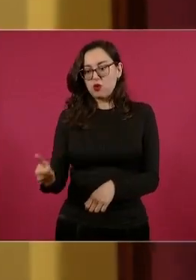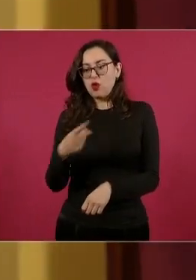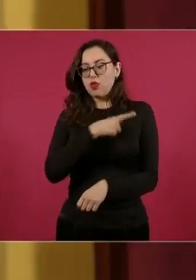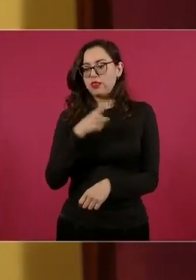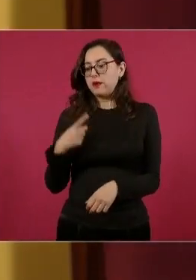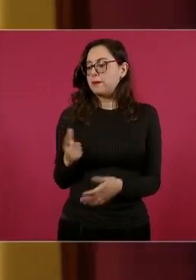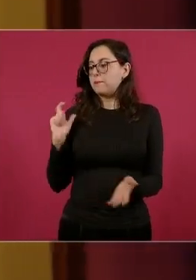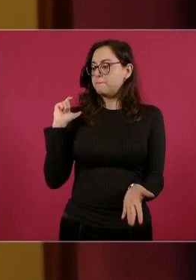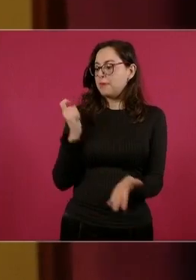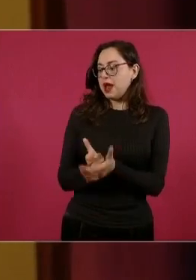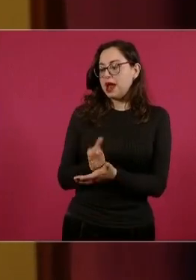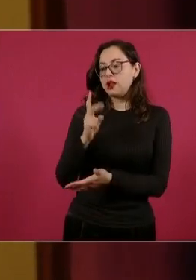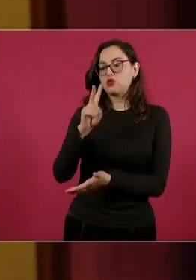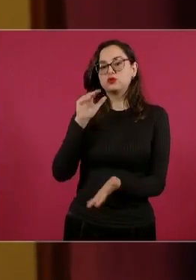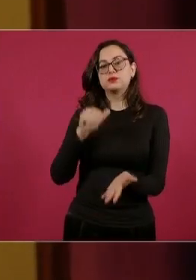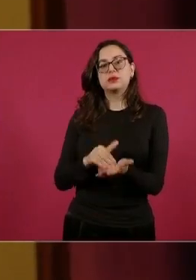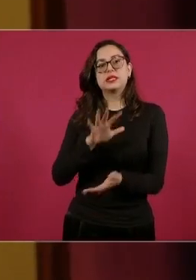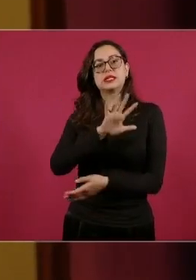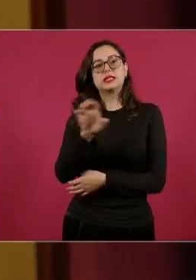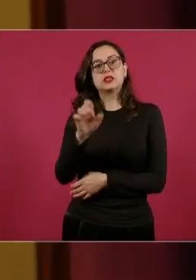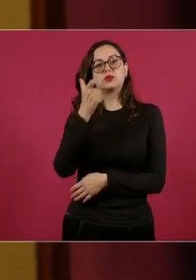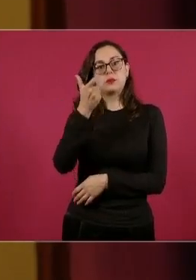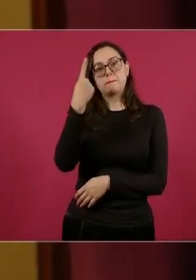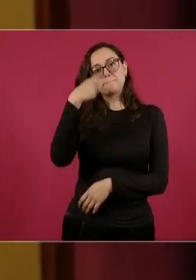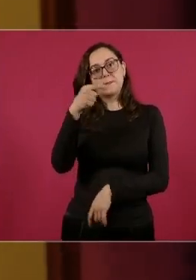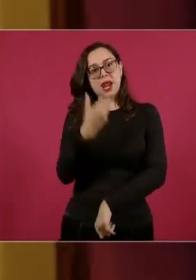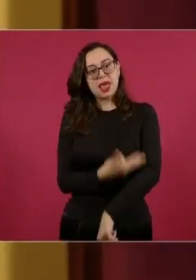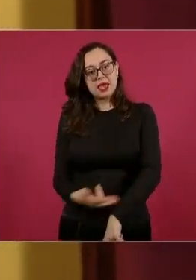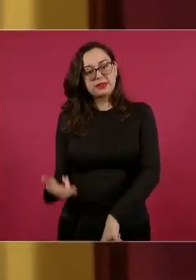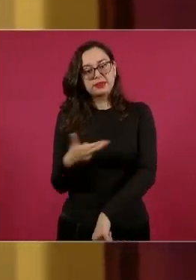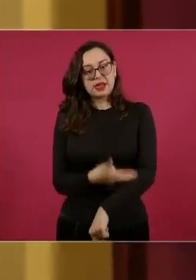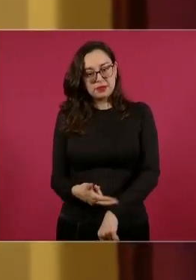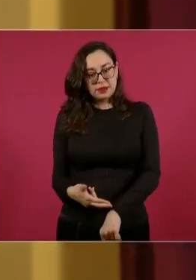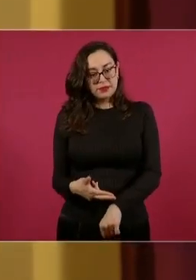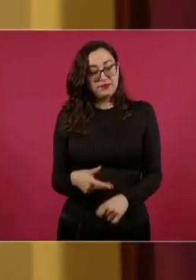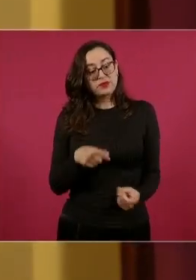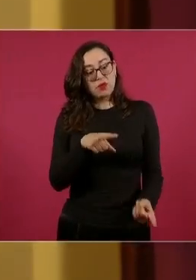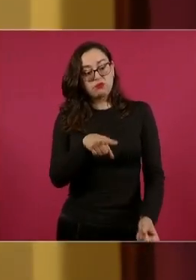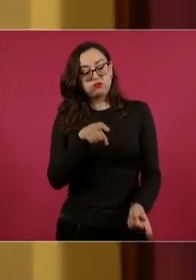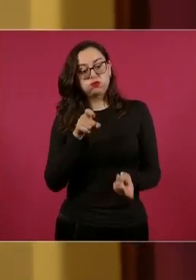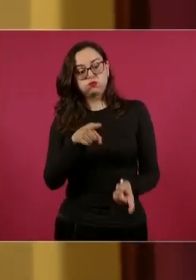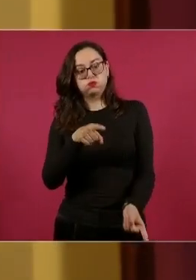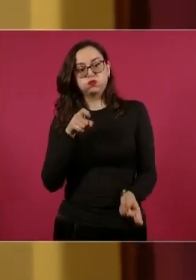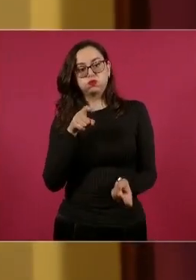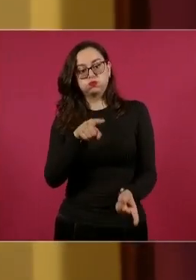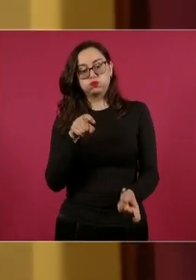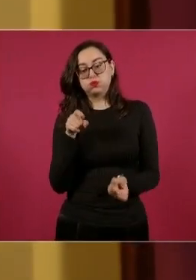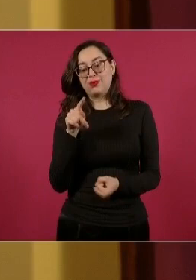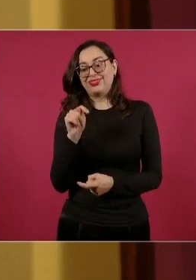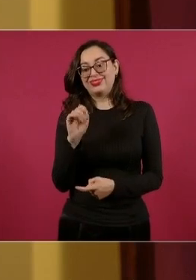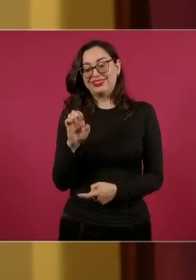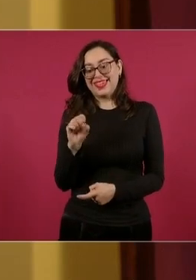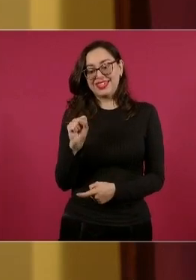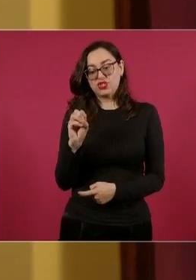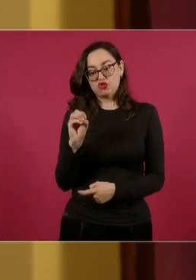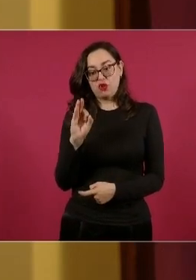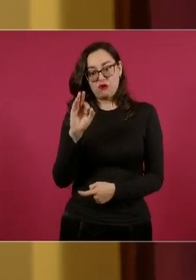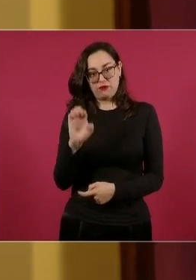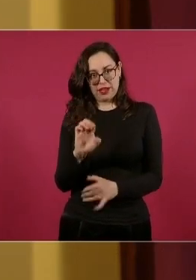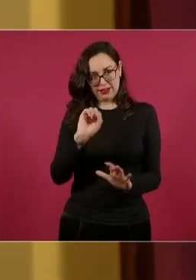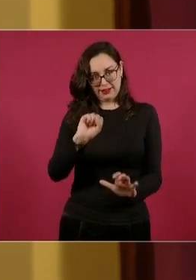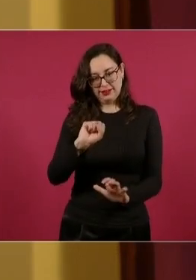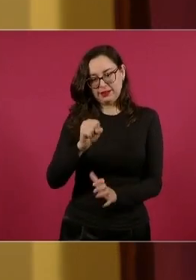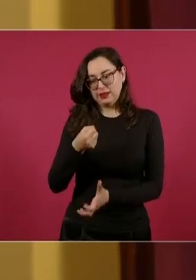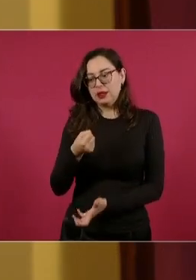y estos recursos van a dar a la tesorería de la federación y la